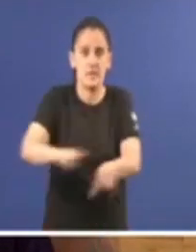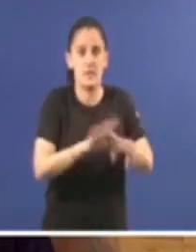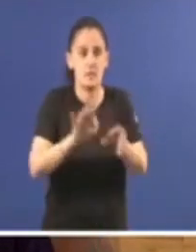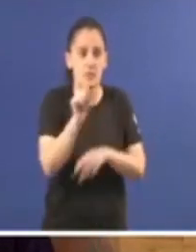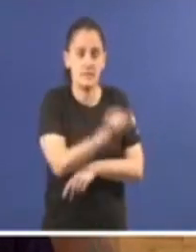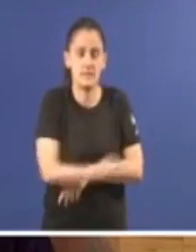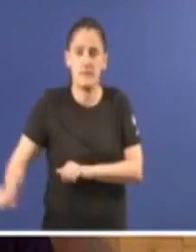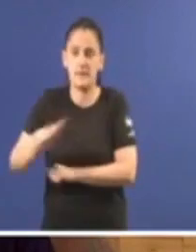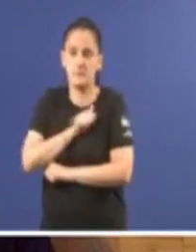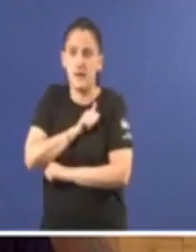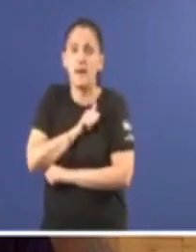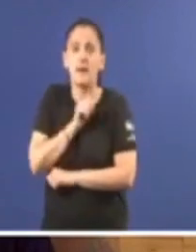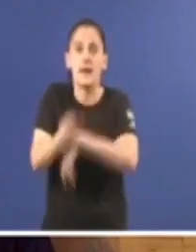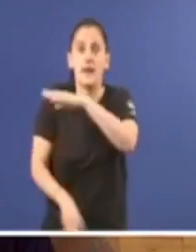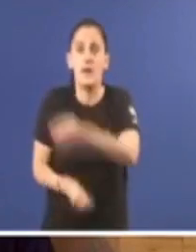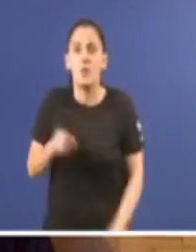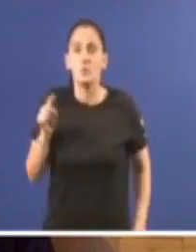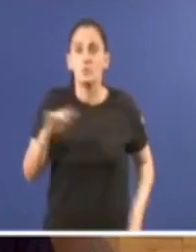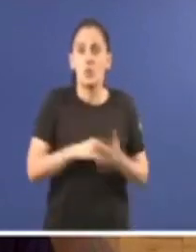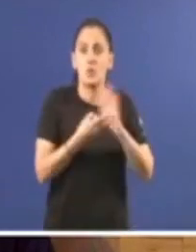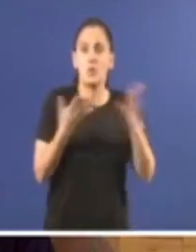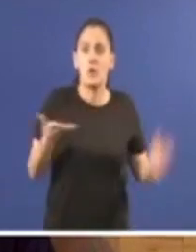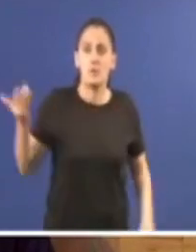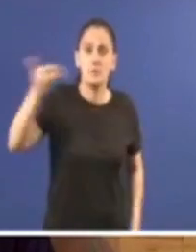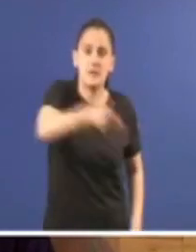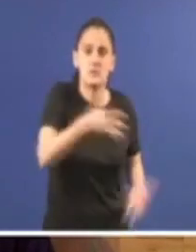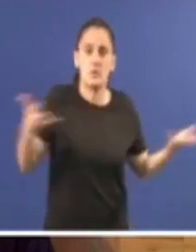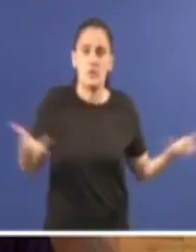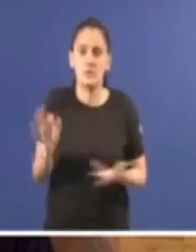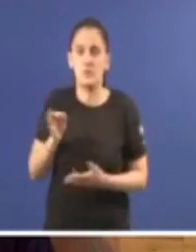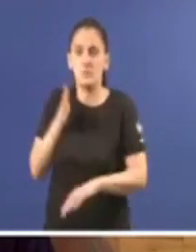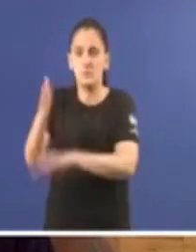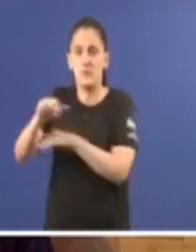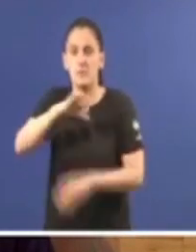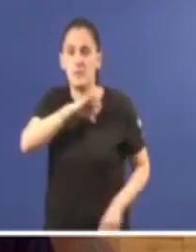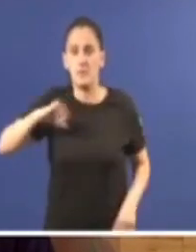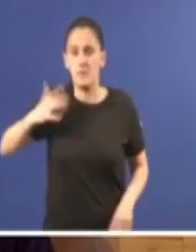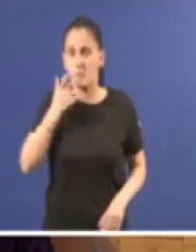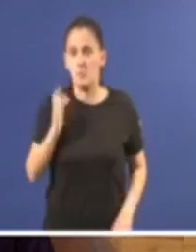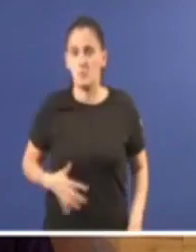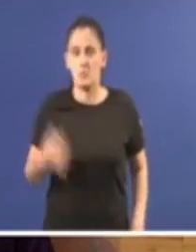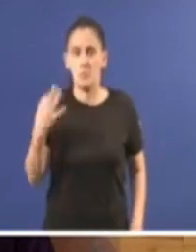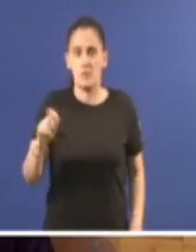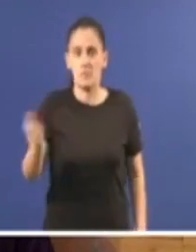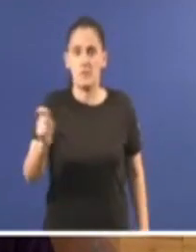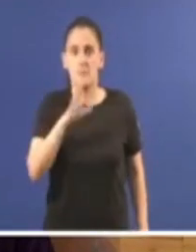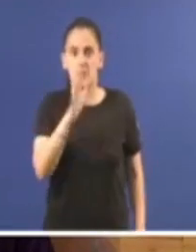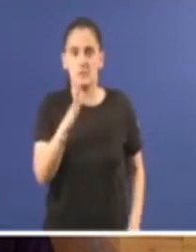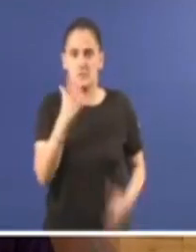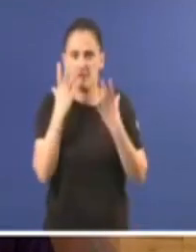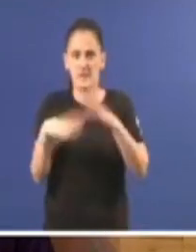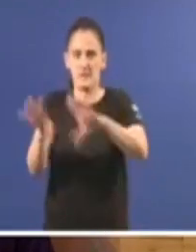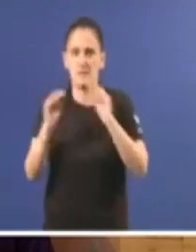semana de espera, que alternativa lle da vostede? Ou ir a urxencias ou acudir a un médico privado se pode pagálo. E seguramente isto explica moito